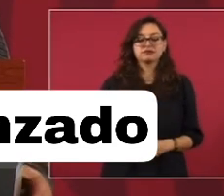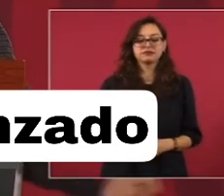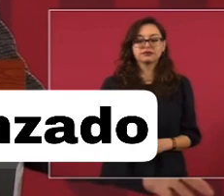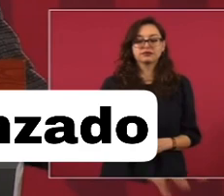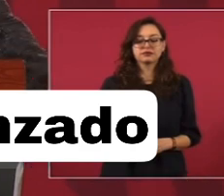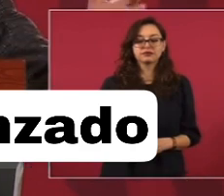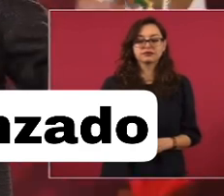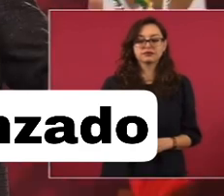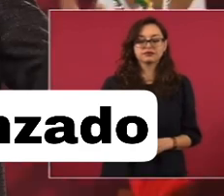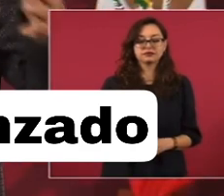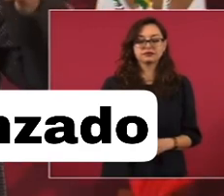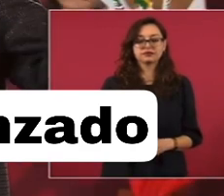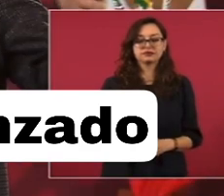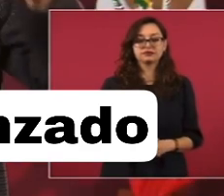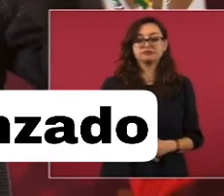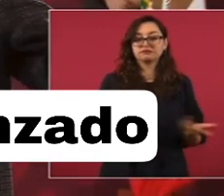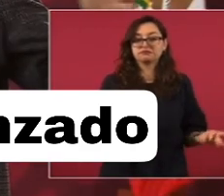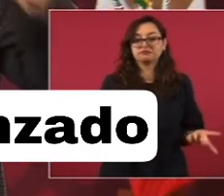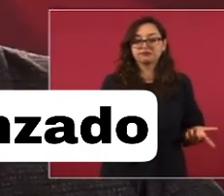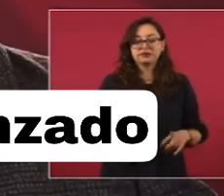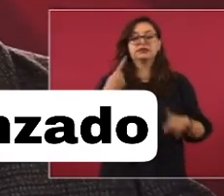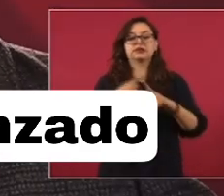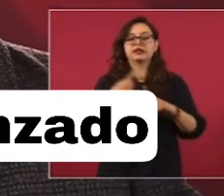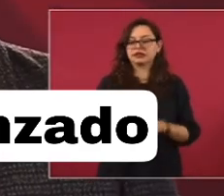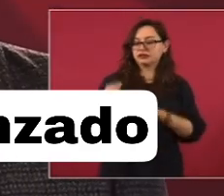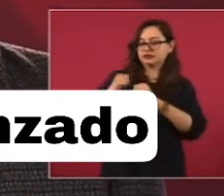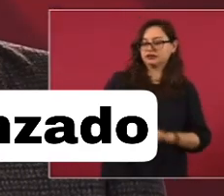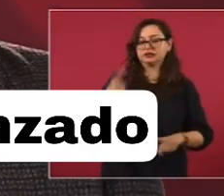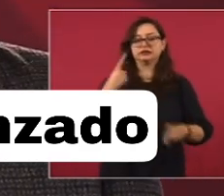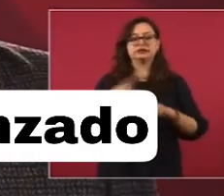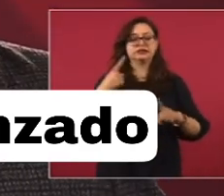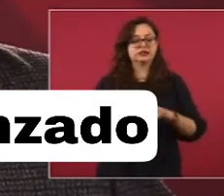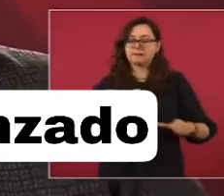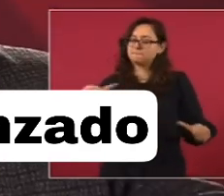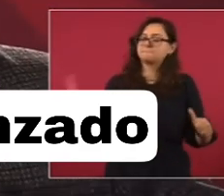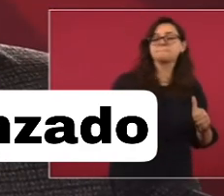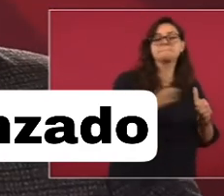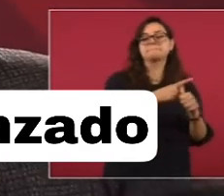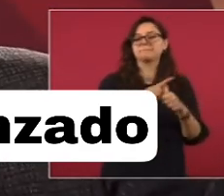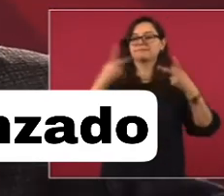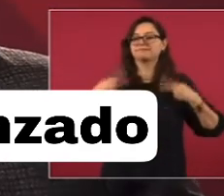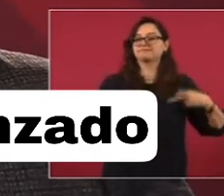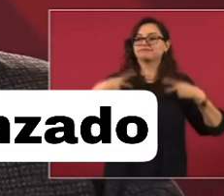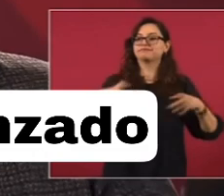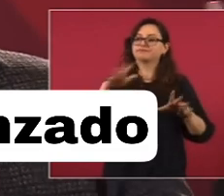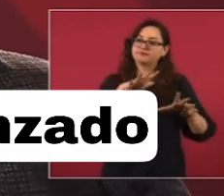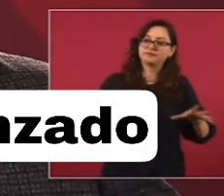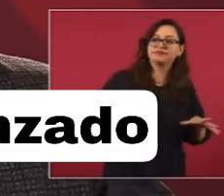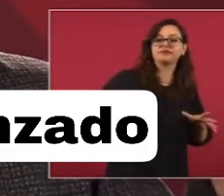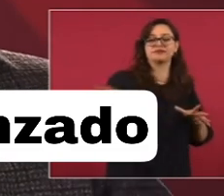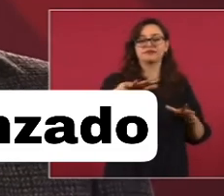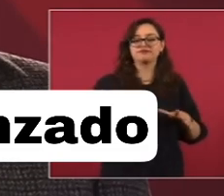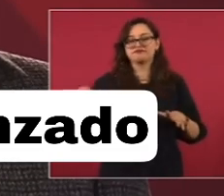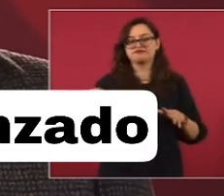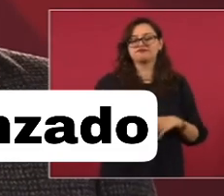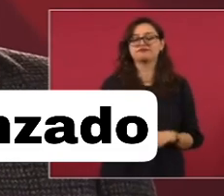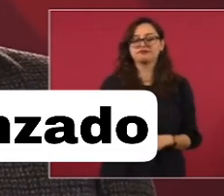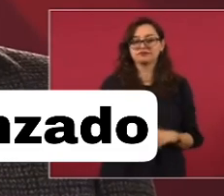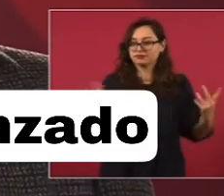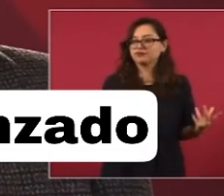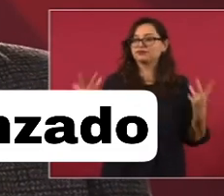En este movimiento el protagonista principal es el pueblo y lo que hemos logrado ha sido por la participación